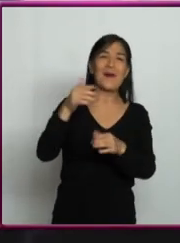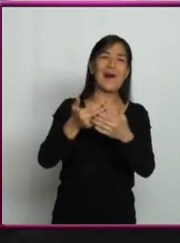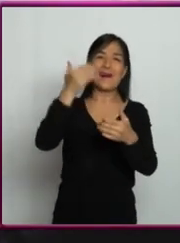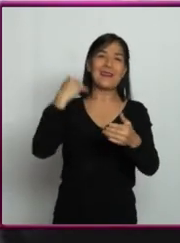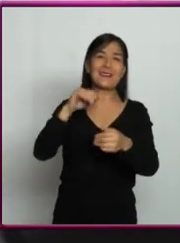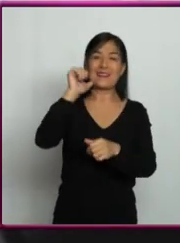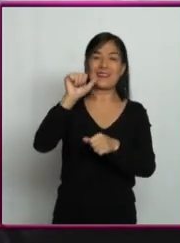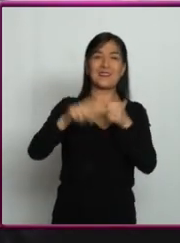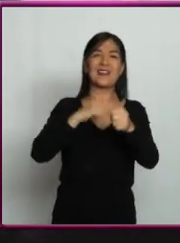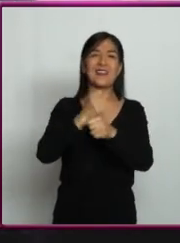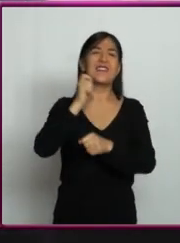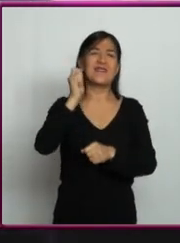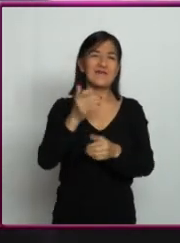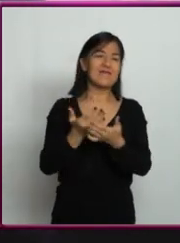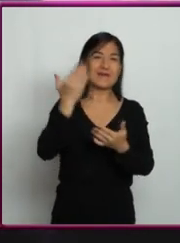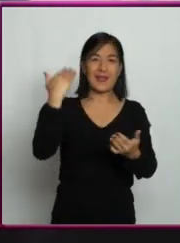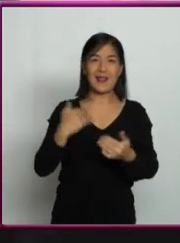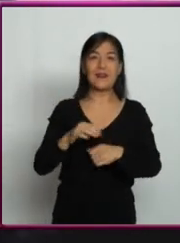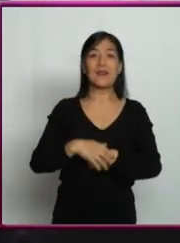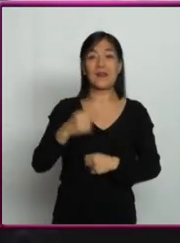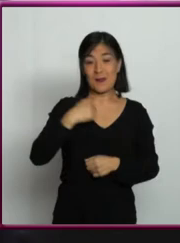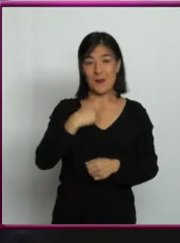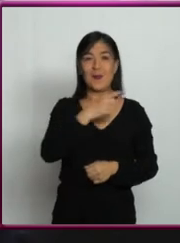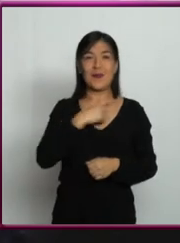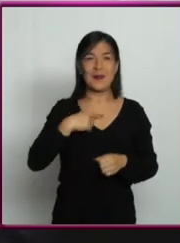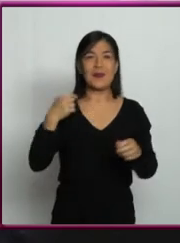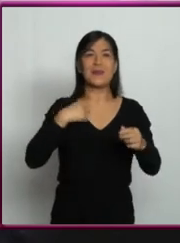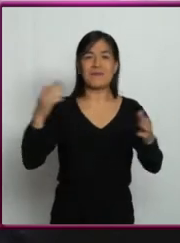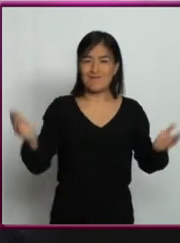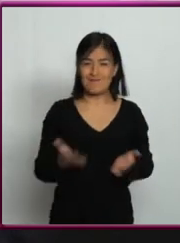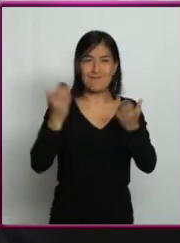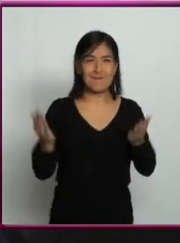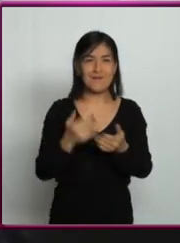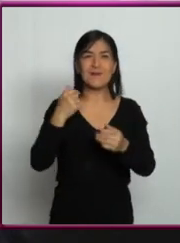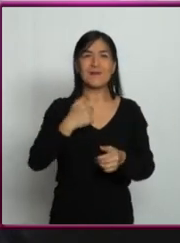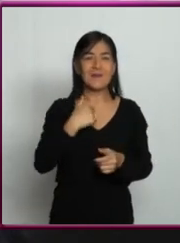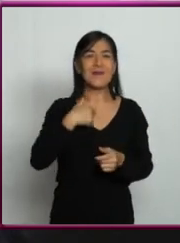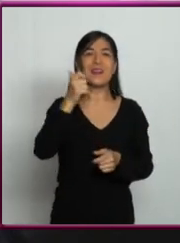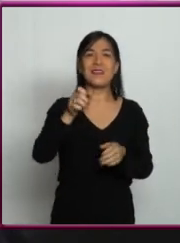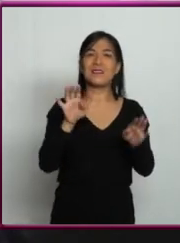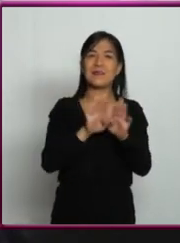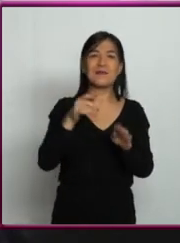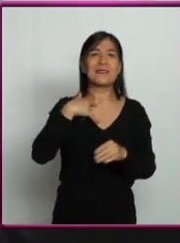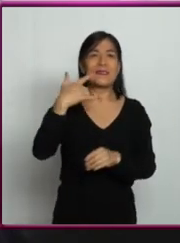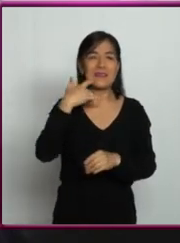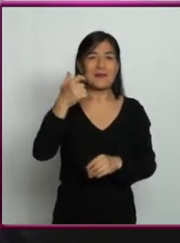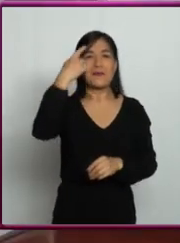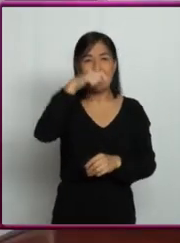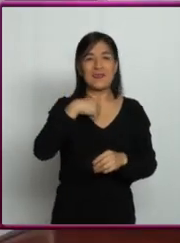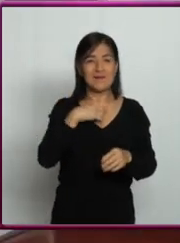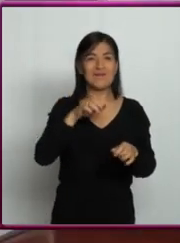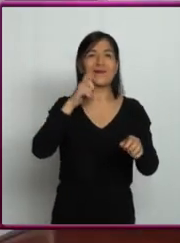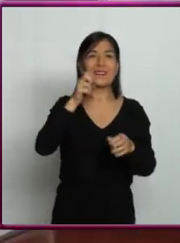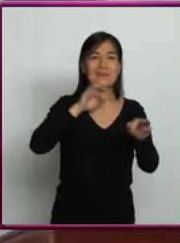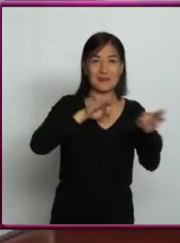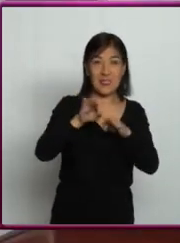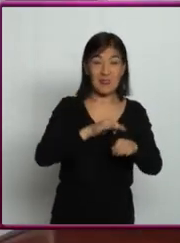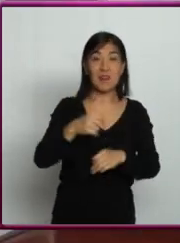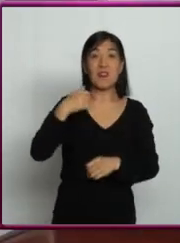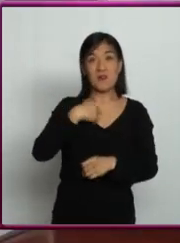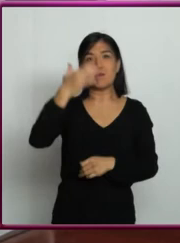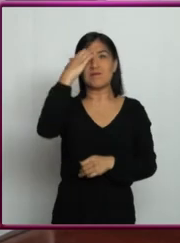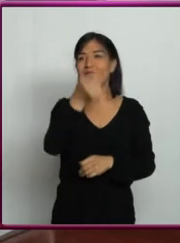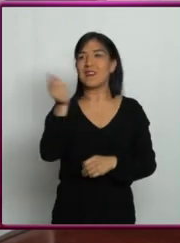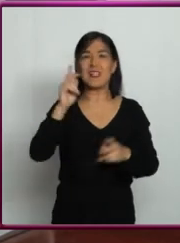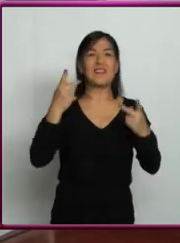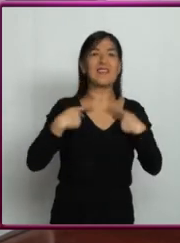Yo diría que ese error que he hecho es que a veces me desanimaron y me dejé desanimar y me tomó años para regresar, ¿no? Y conozco gente que no,